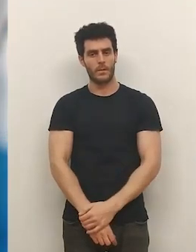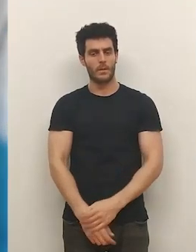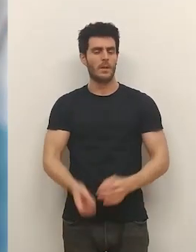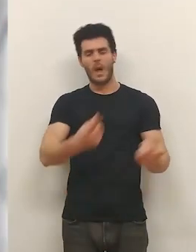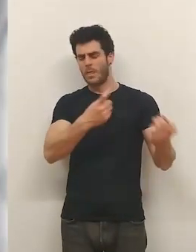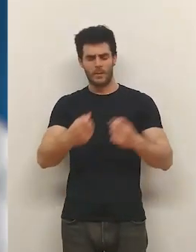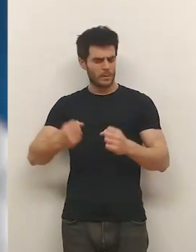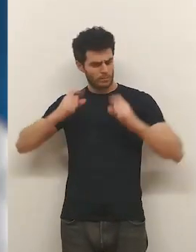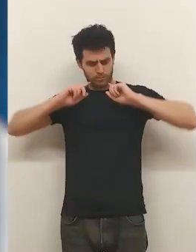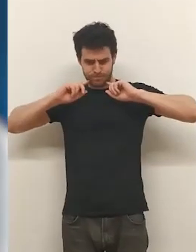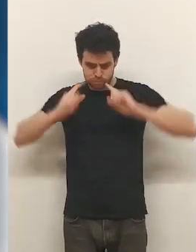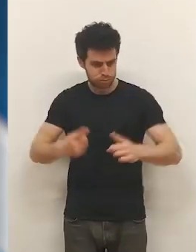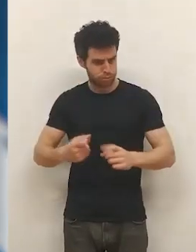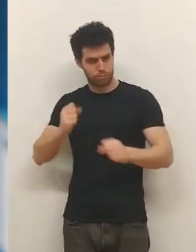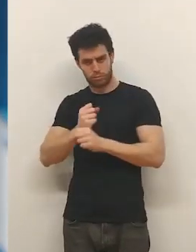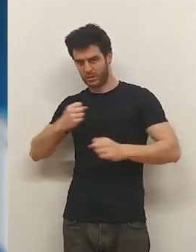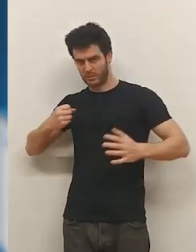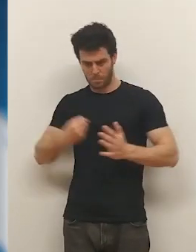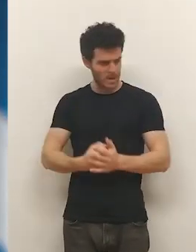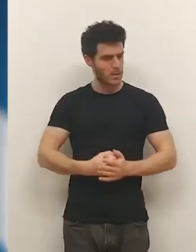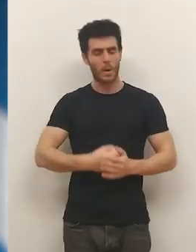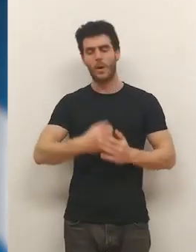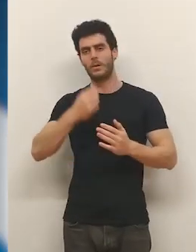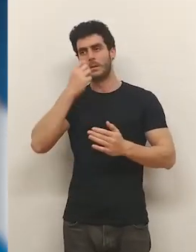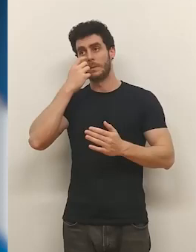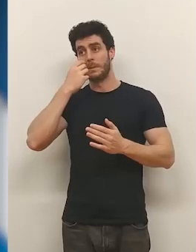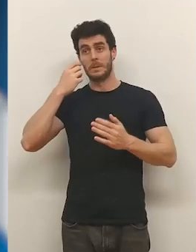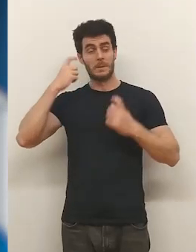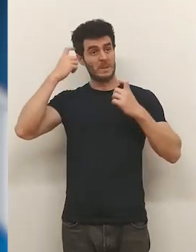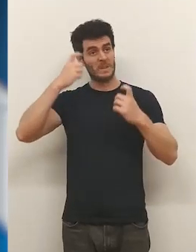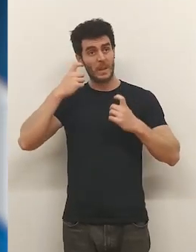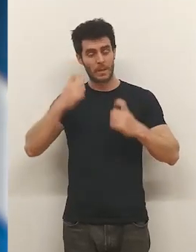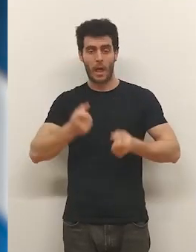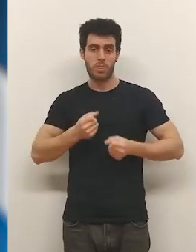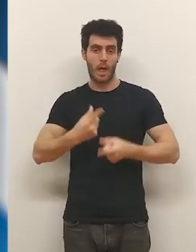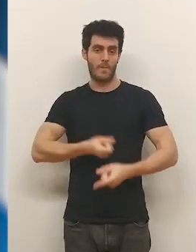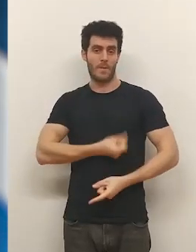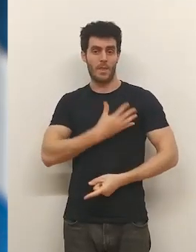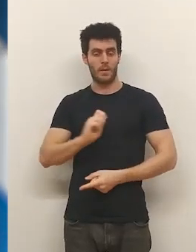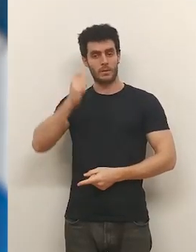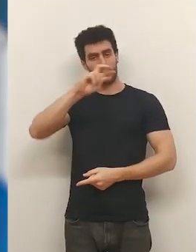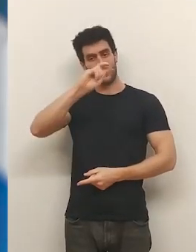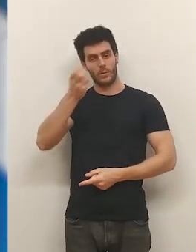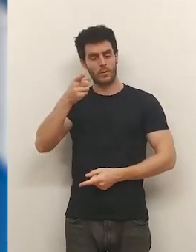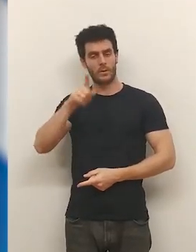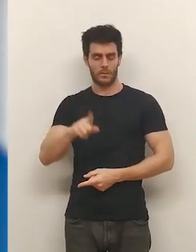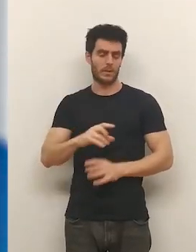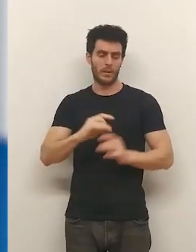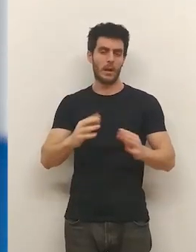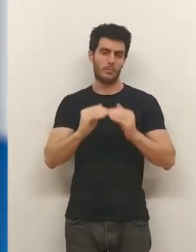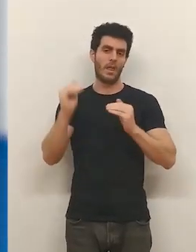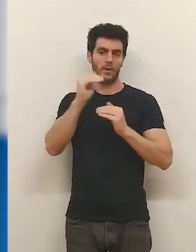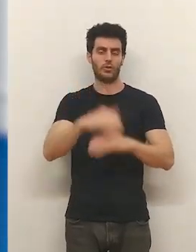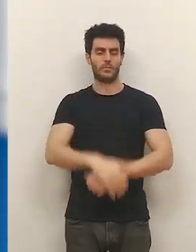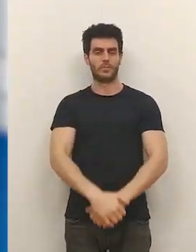Tenemos que vaciar, que tenemos que dar el máximo de nosotros... ...para intentar darles a la afición otra victoria... ...y como consecuencia